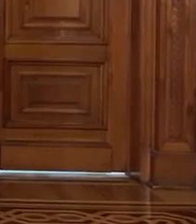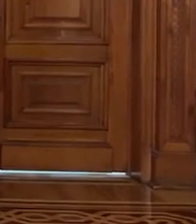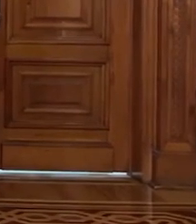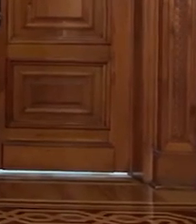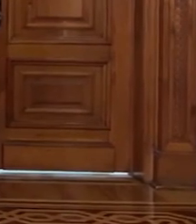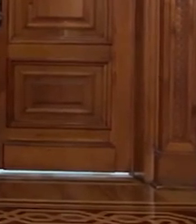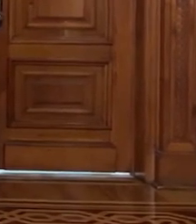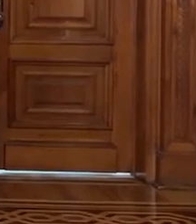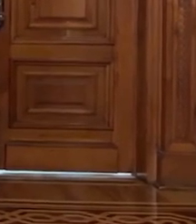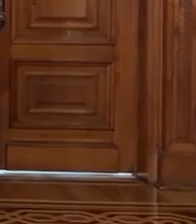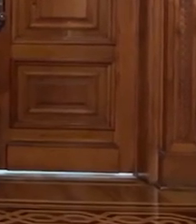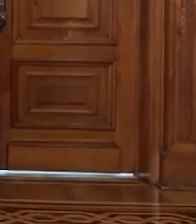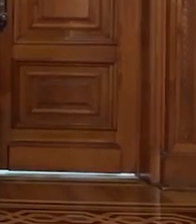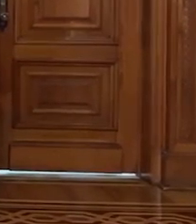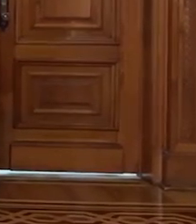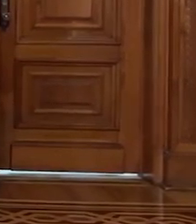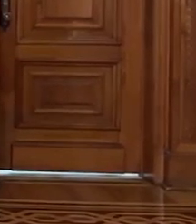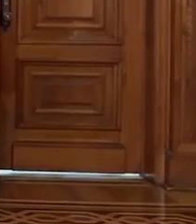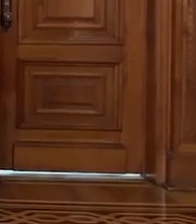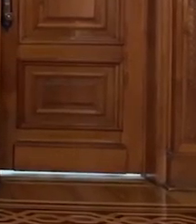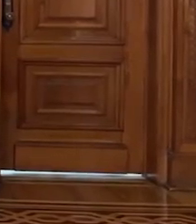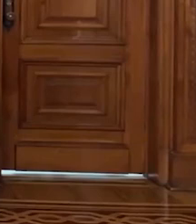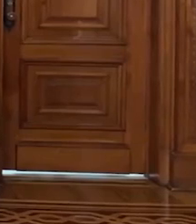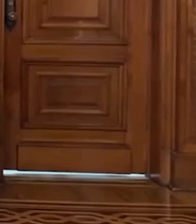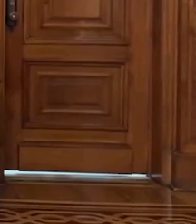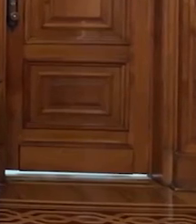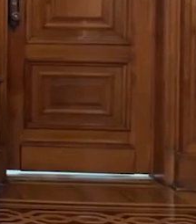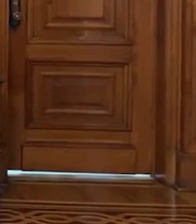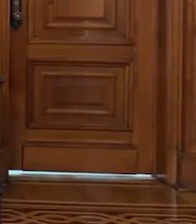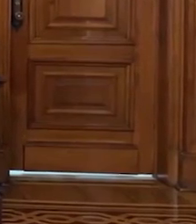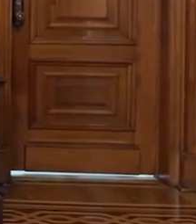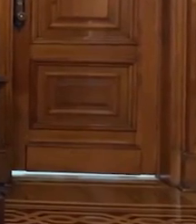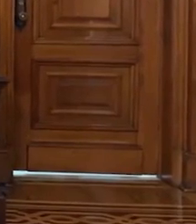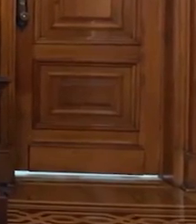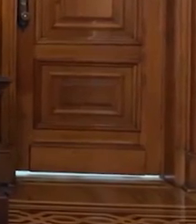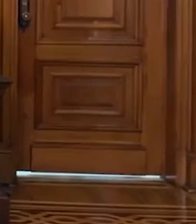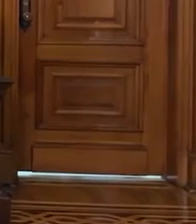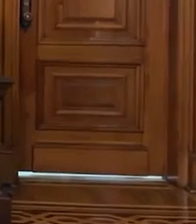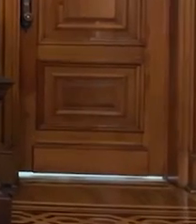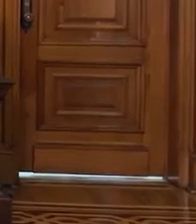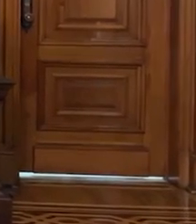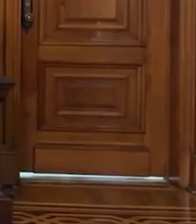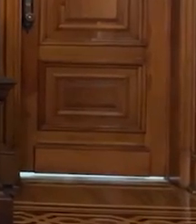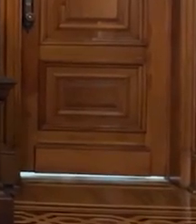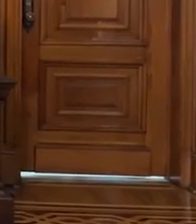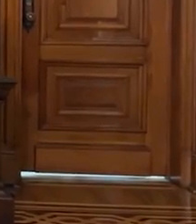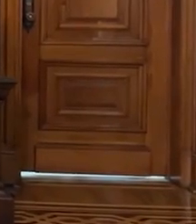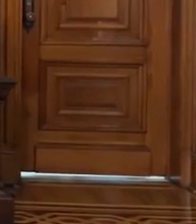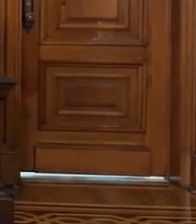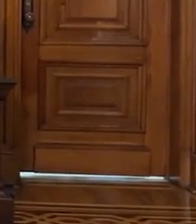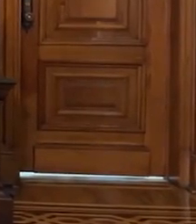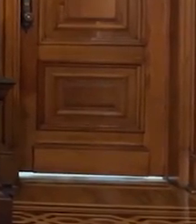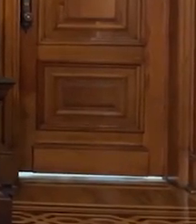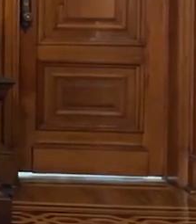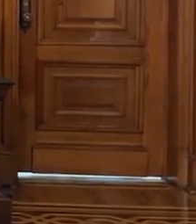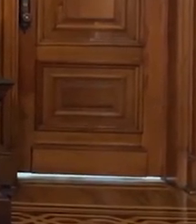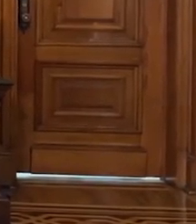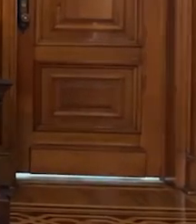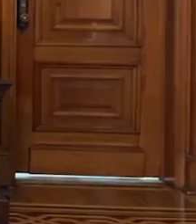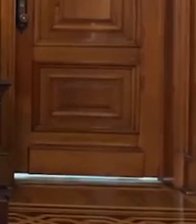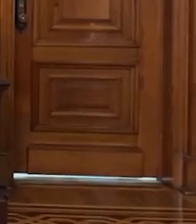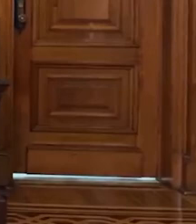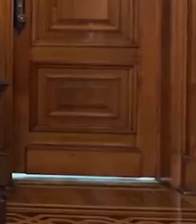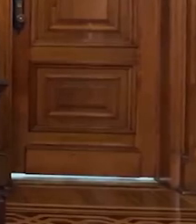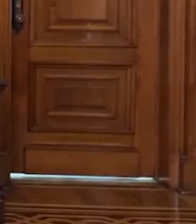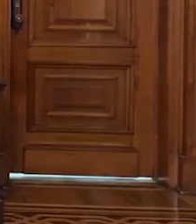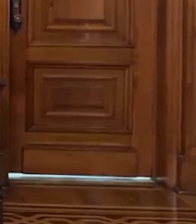de básquetbol de Estados Unidos y posiblemente el mejor equipo de básquetbol del mundo. Pues